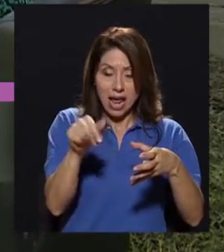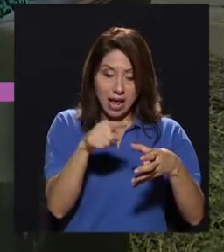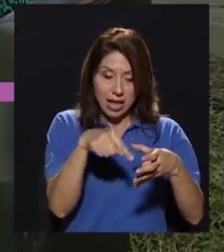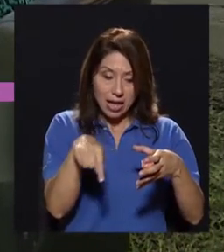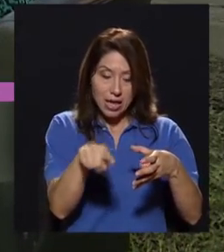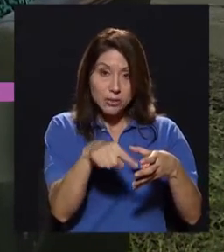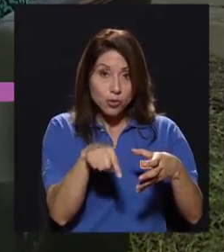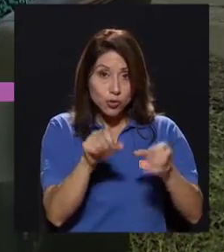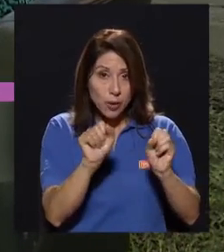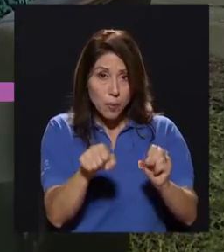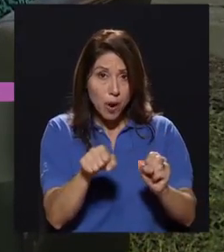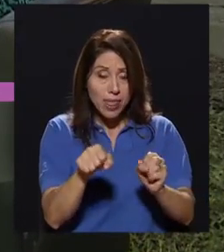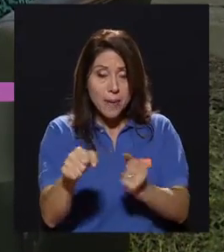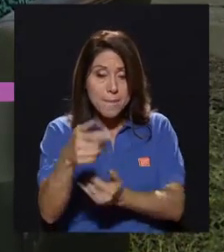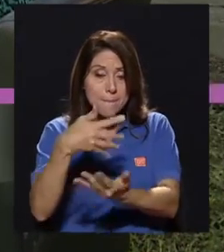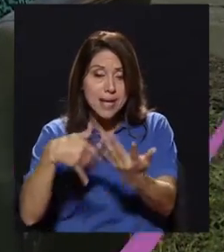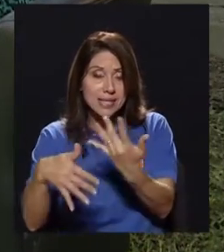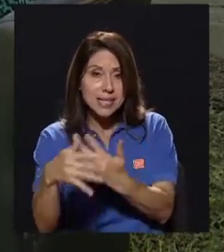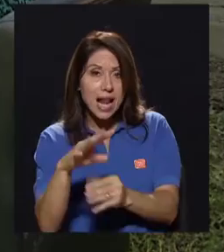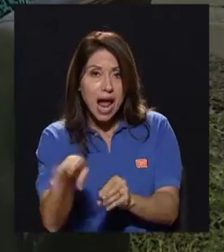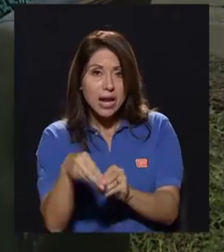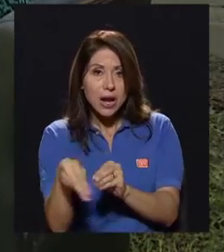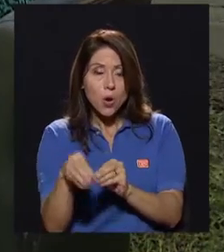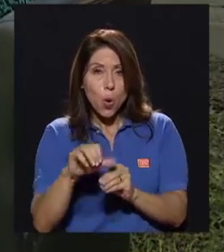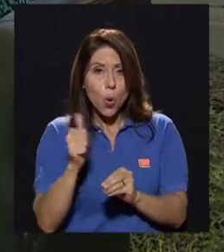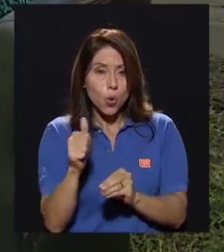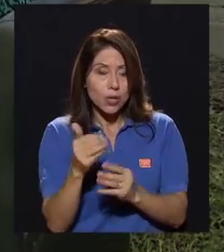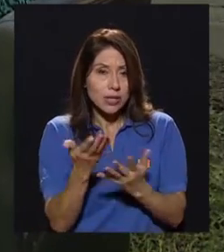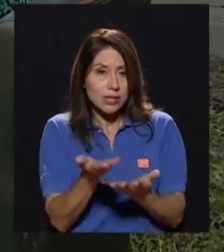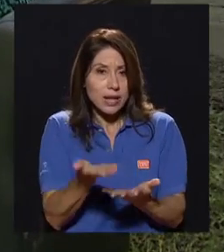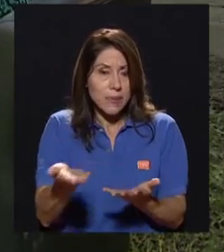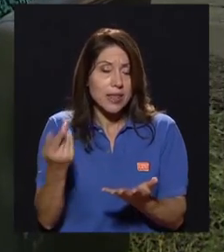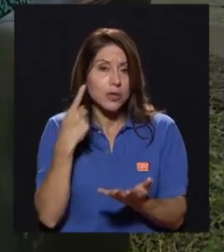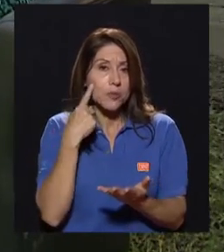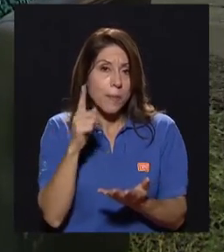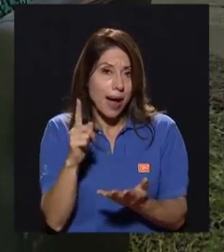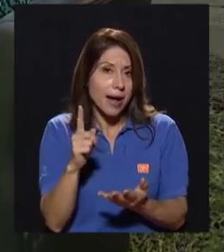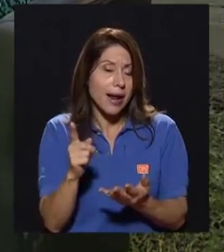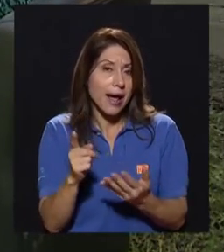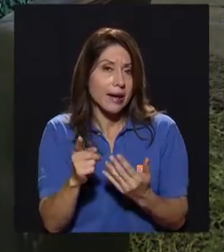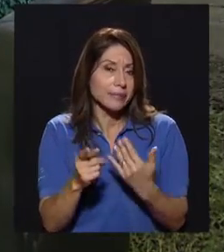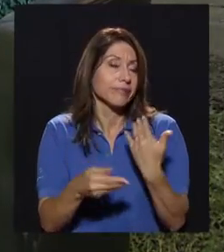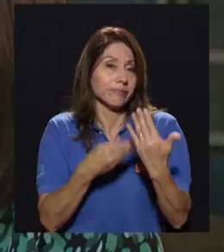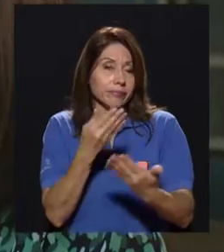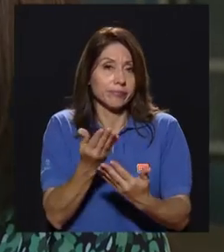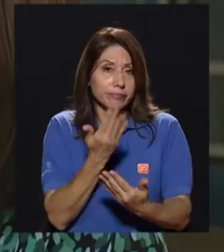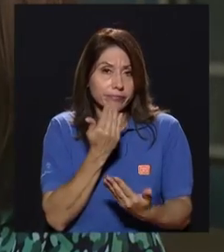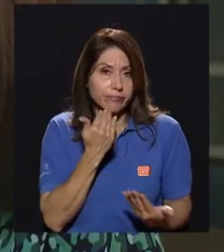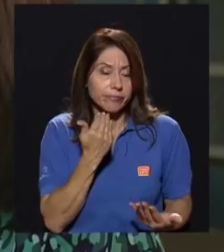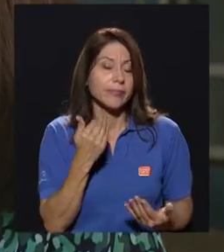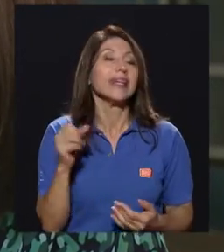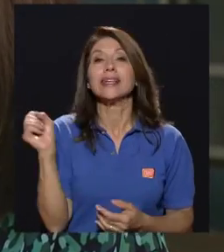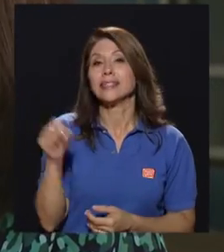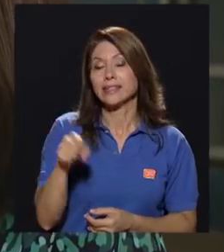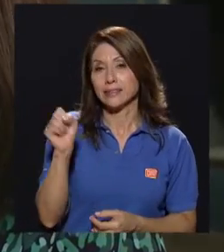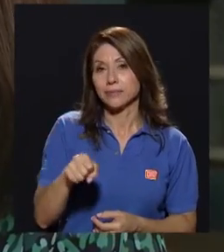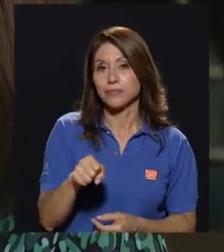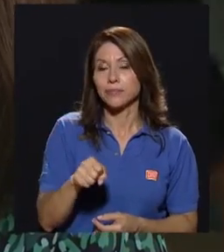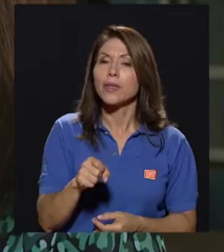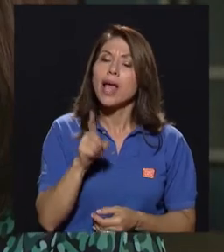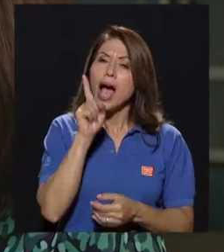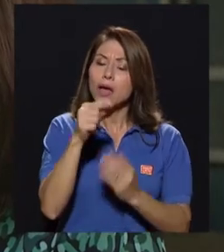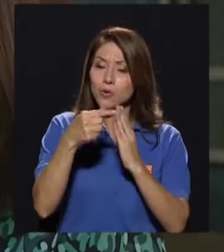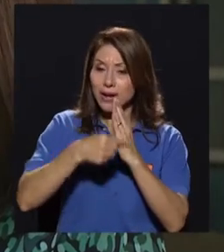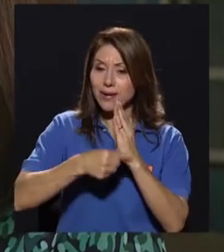insectos se pueden mezclar con otros alimentos para que den como resultado materia prima para alimentos. Perfectamente, de hecho hay un